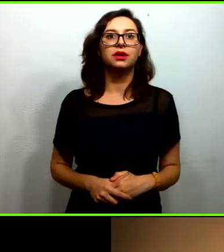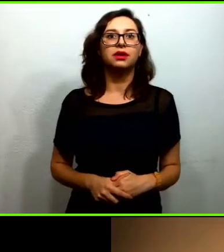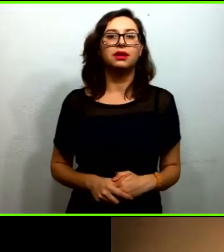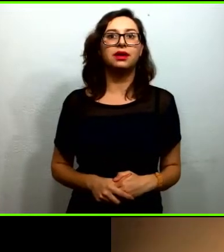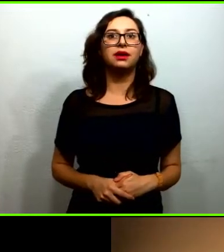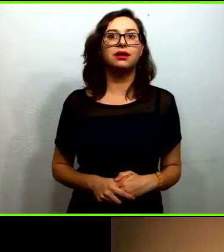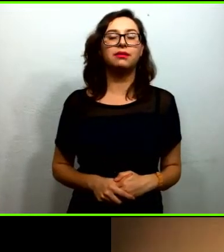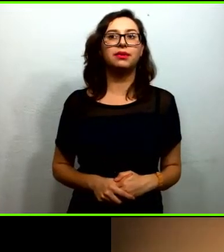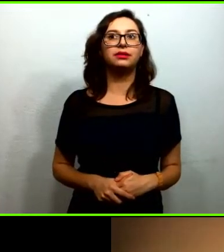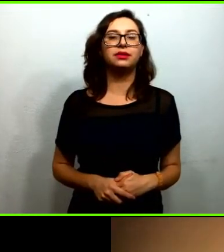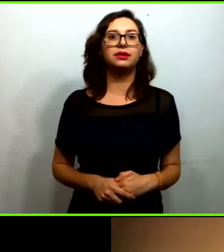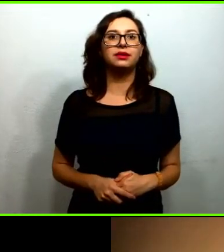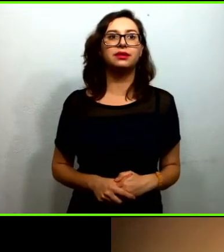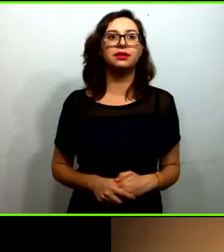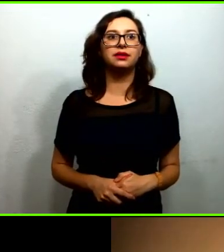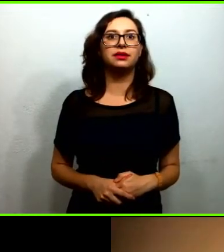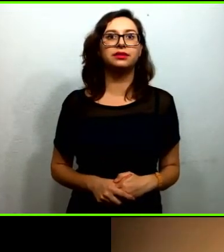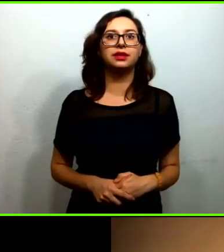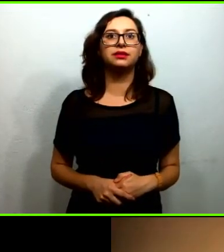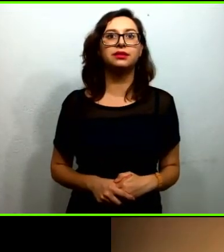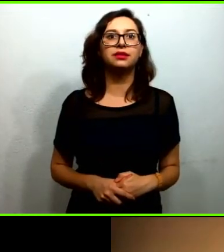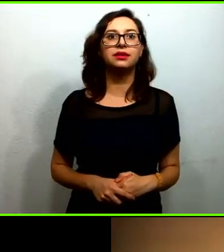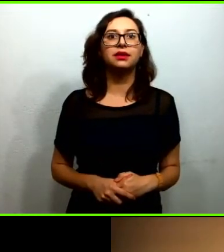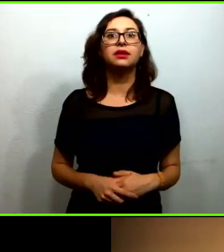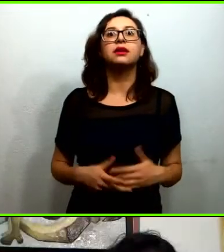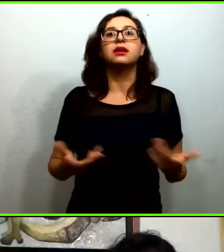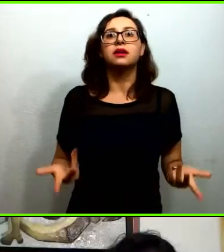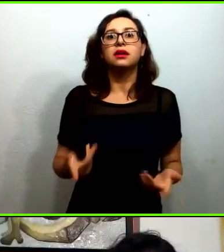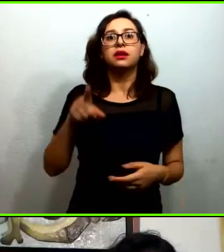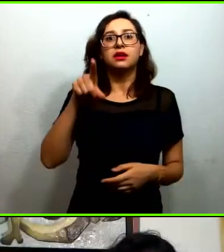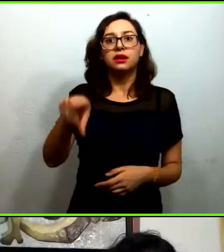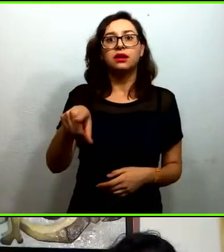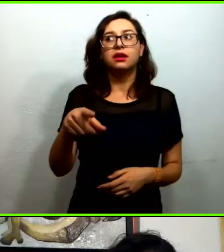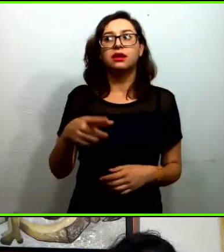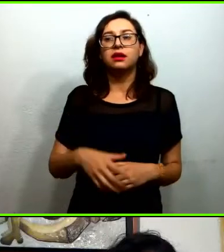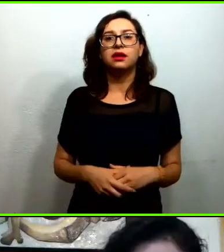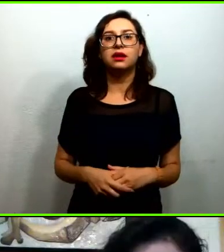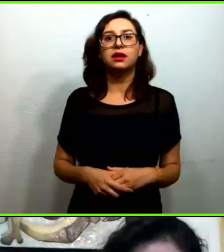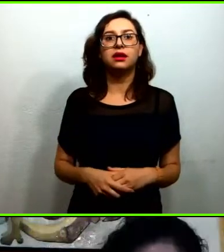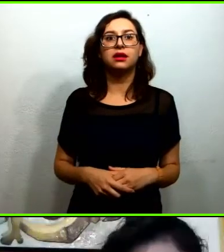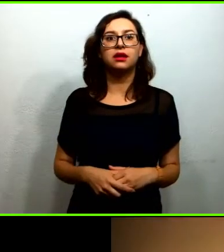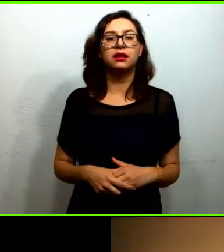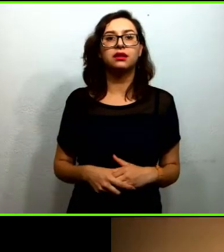muchísimas gracias Aranza Azul Cecilia ¿quieres compartir tus mensajes claves?